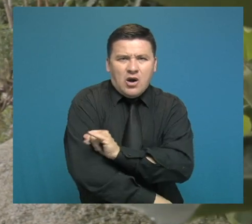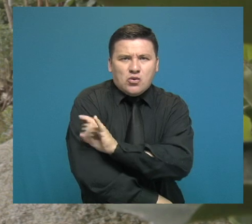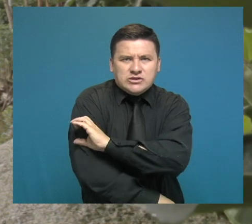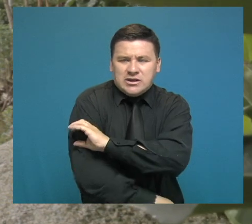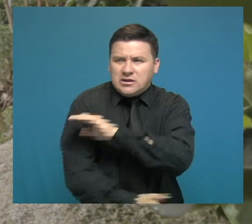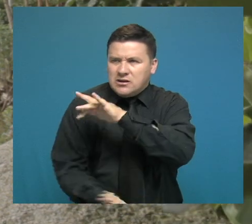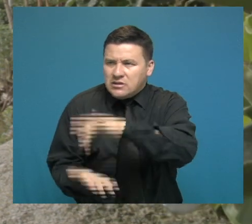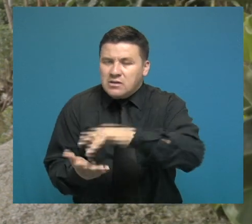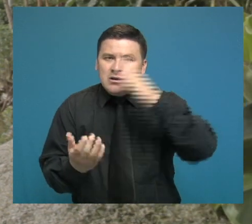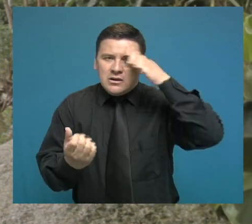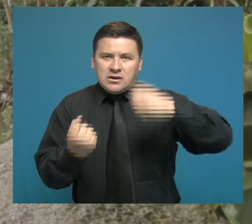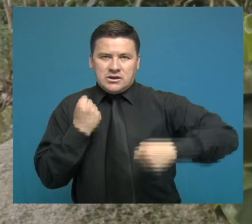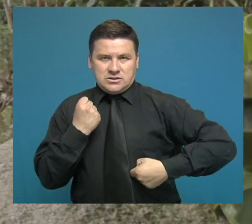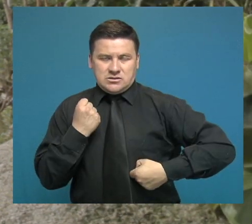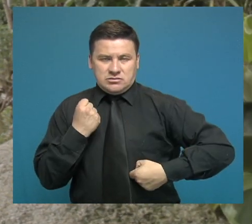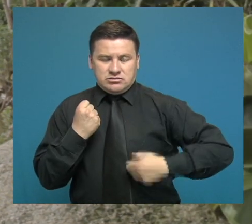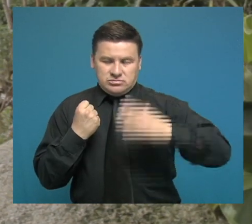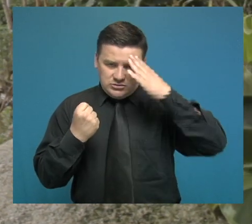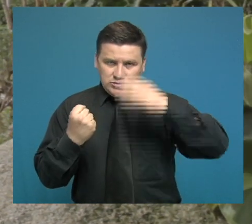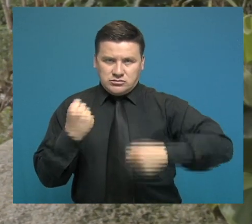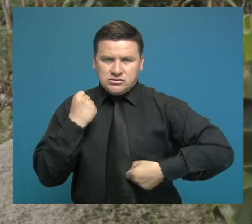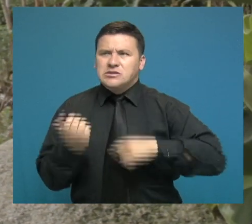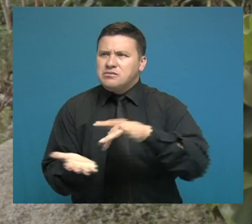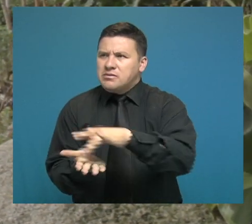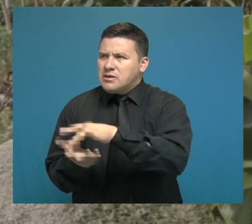se vieron paramilitares y el ejército.